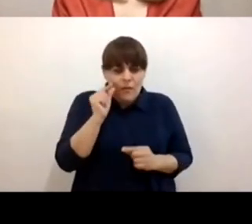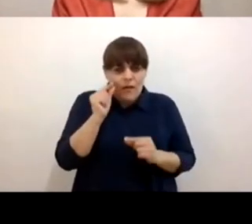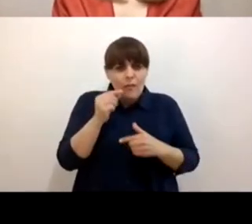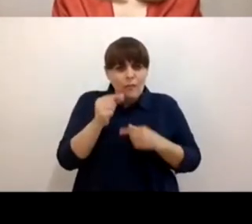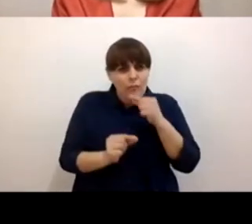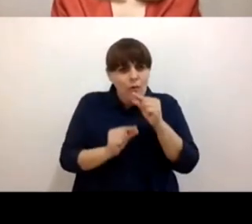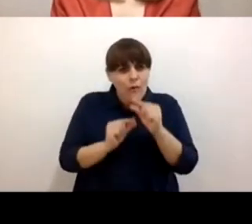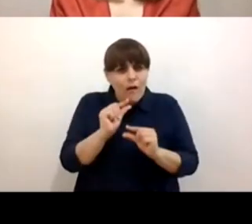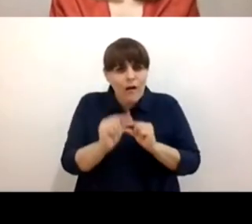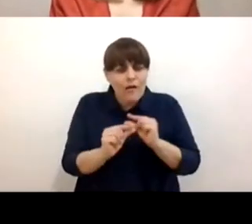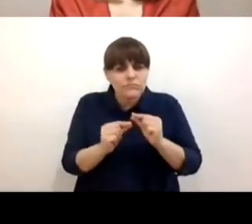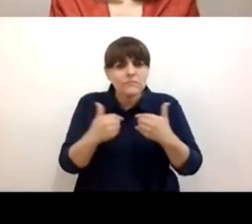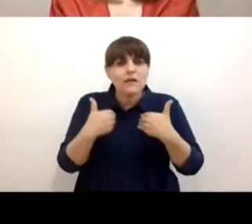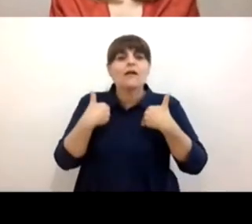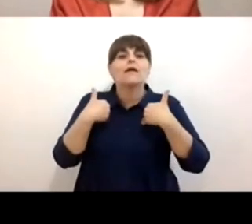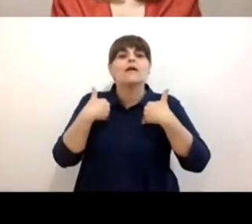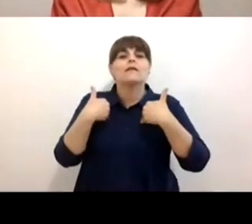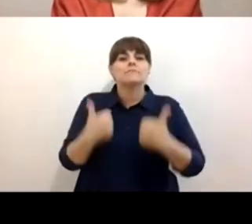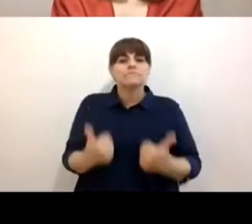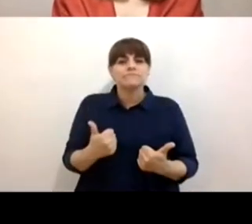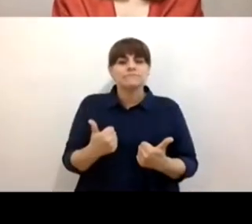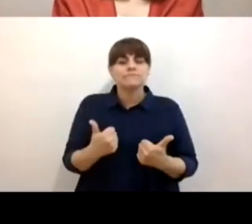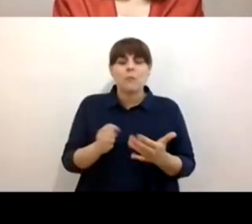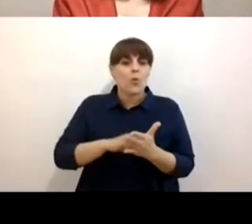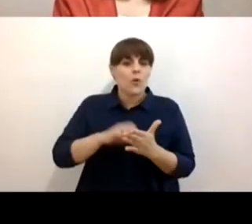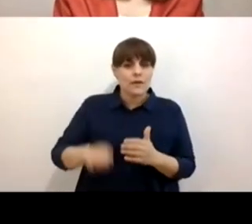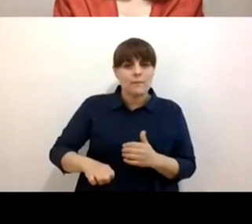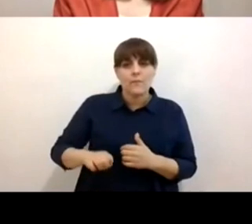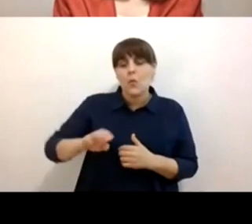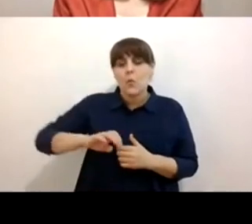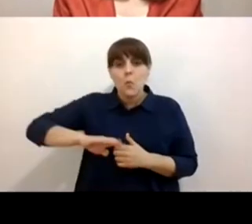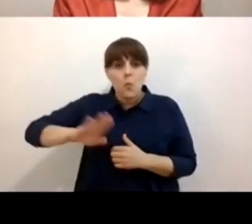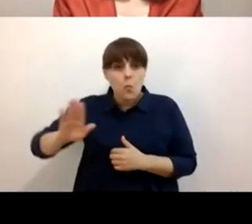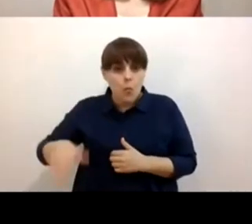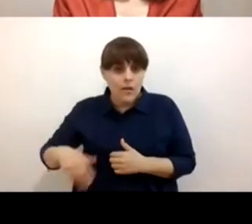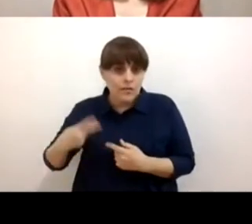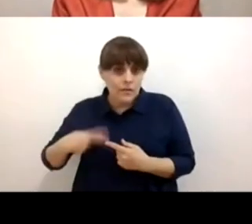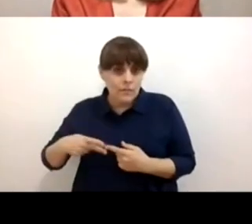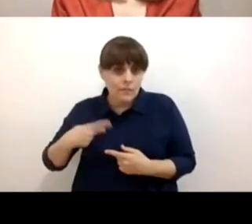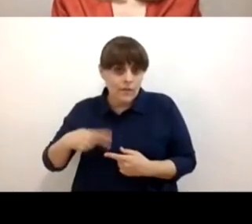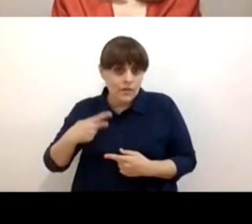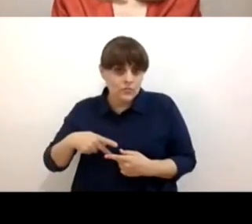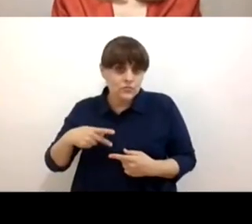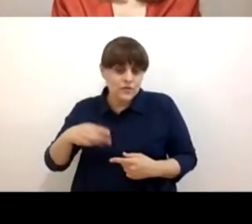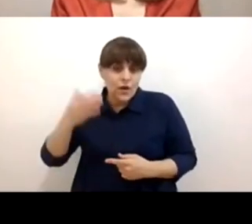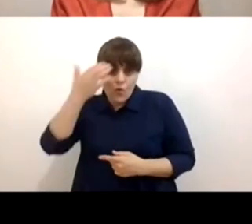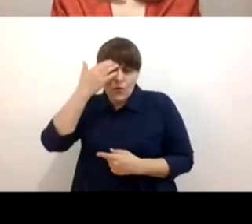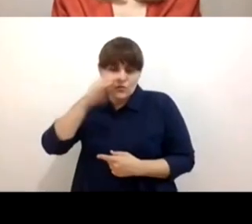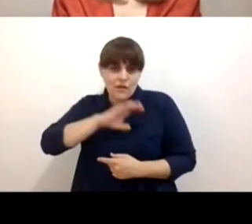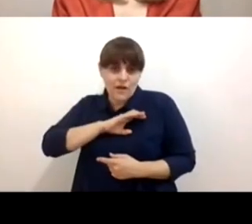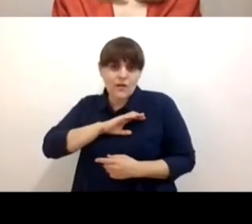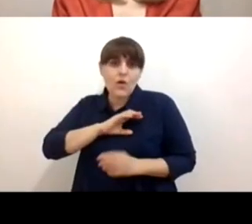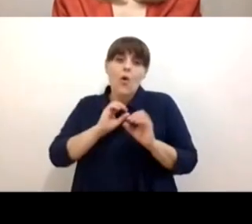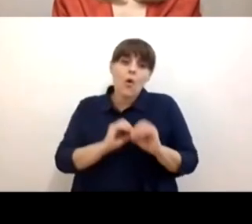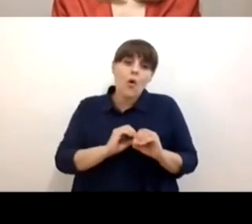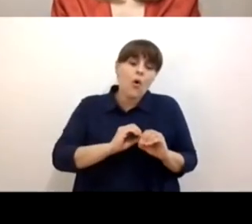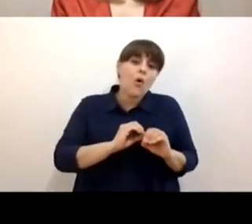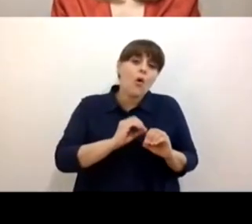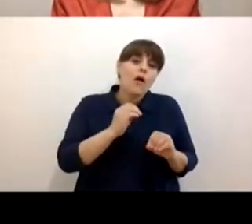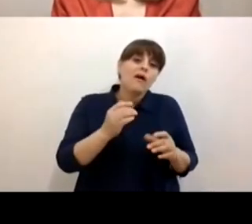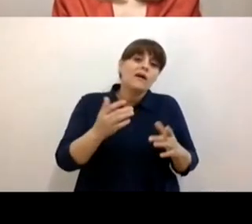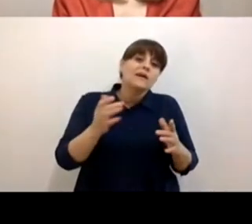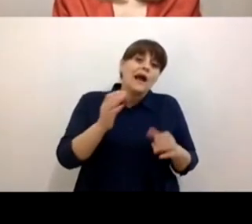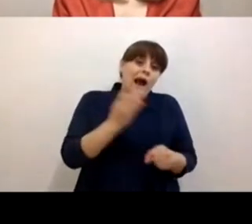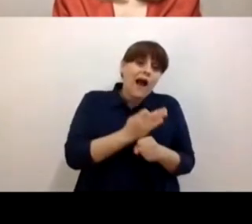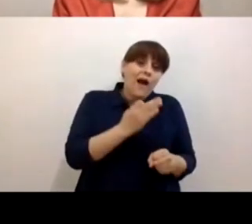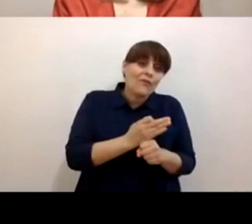pérdidas. Llámese la muerte de alguien cercano y querido o estas pérdidas que mencionaba Ana que todos estamos enfrentando, ¿no? Renuncias,